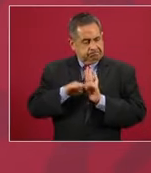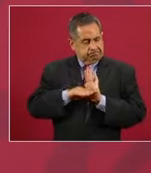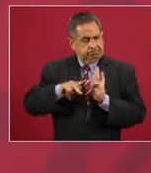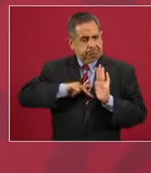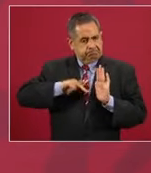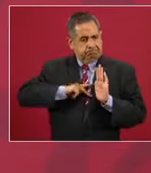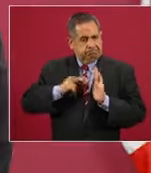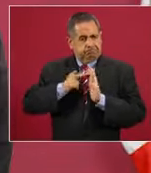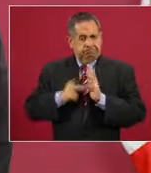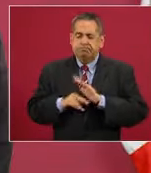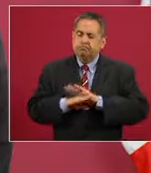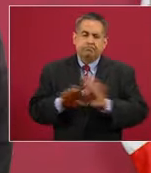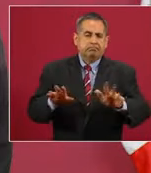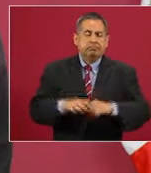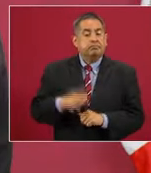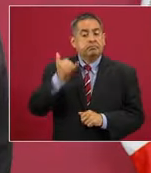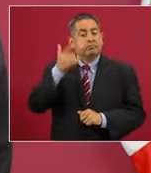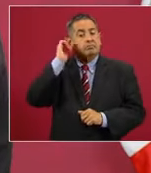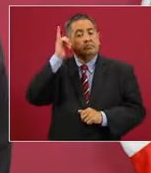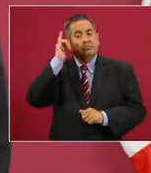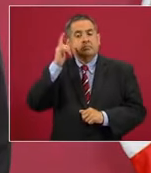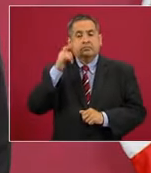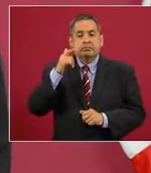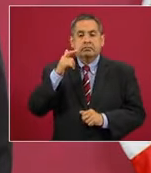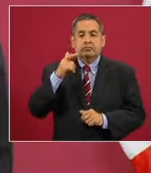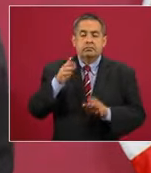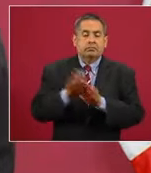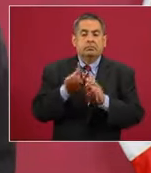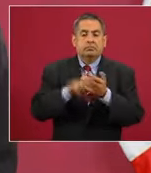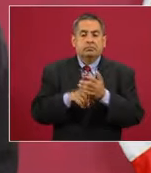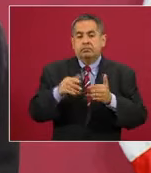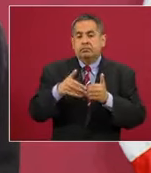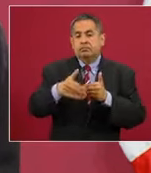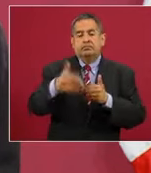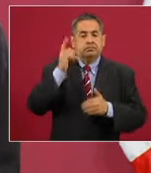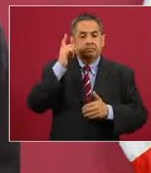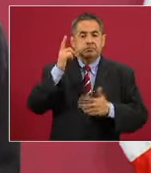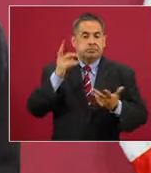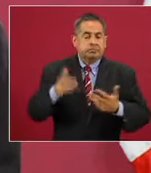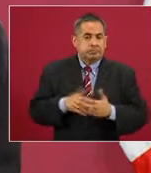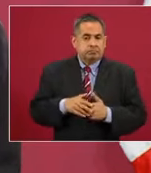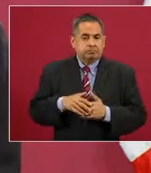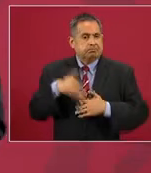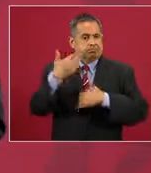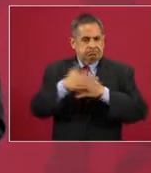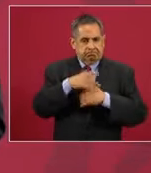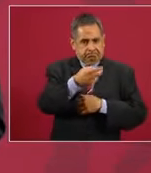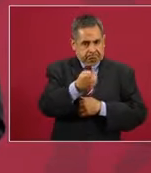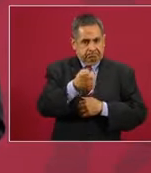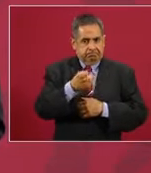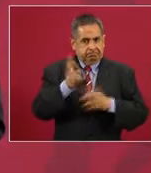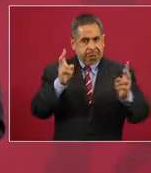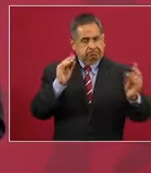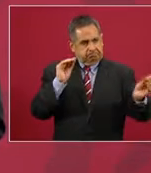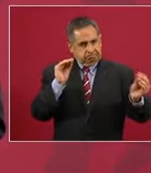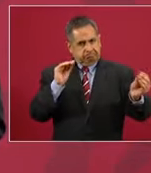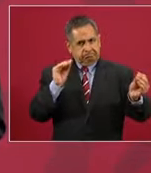y se debata más este asunto